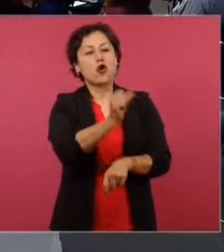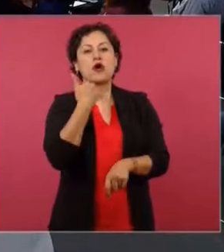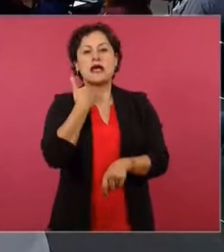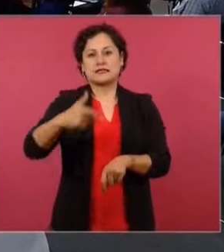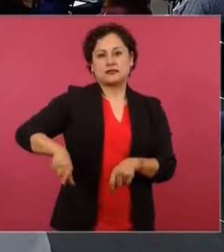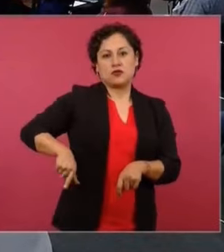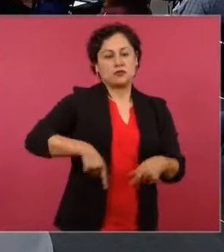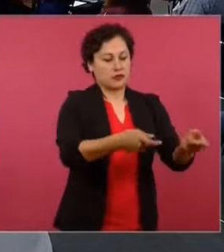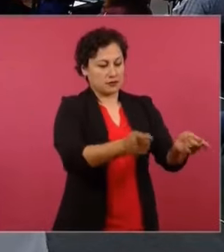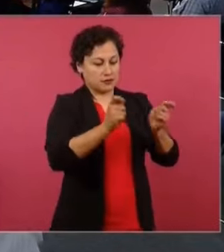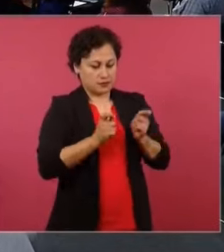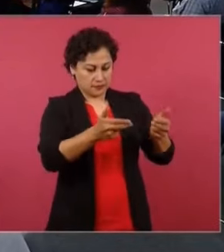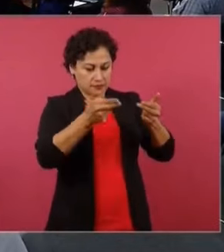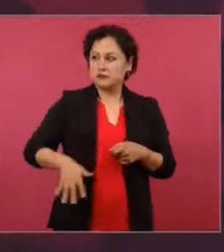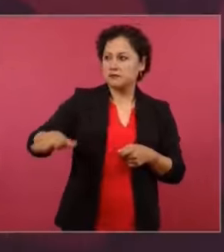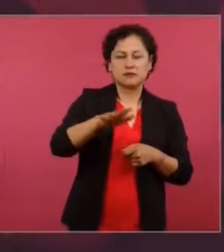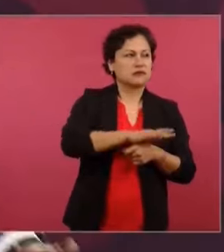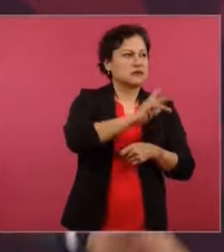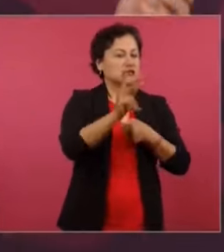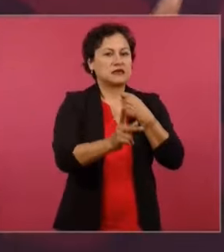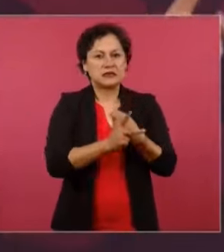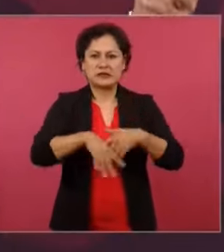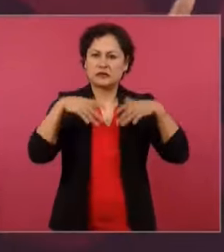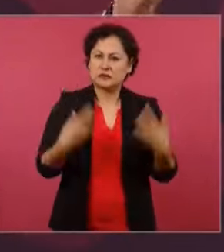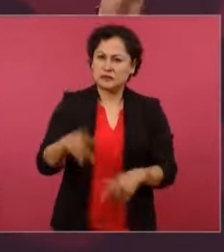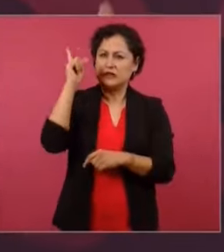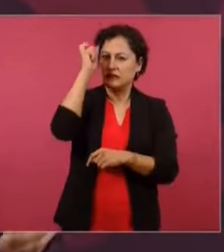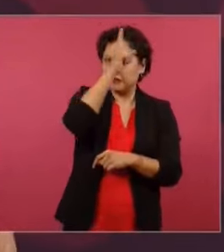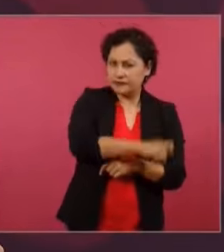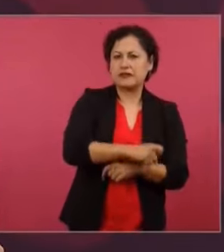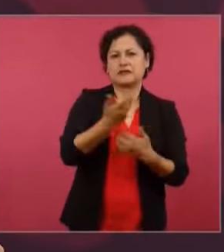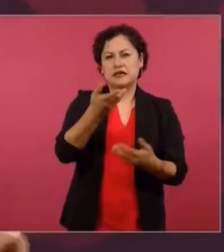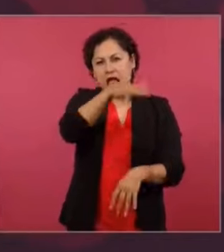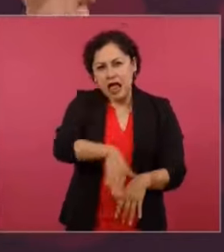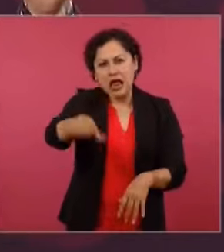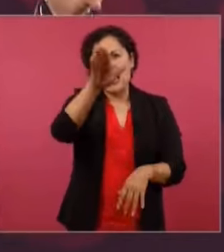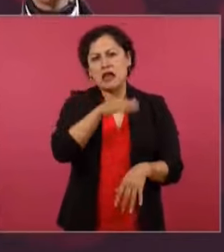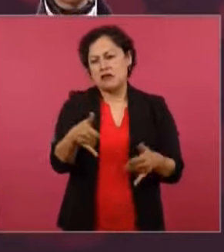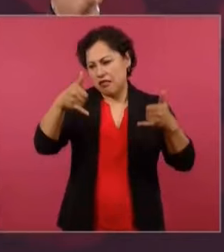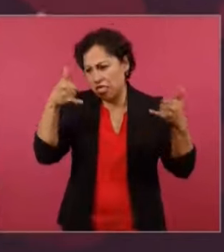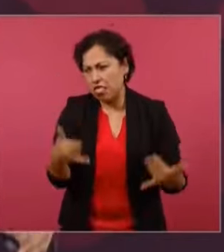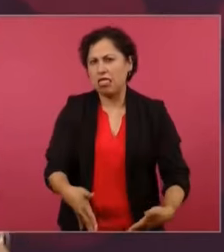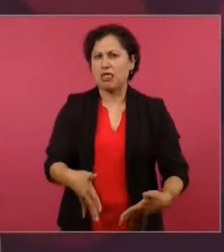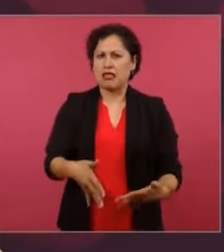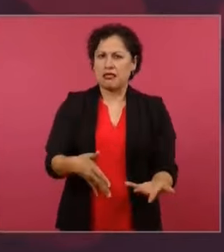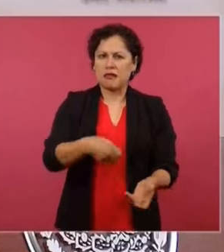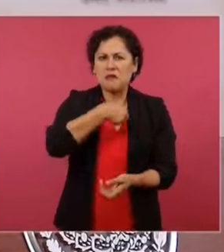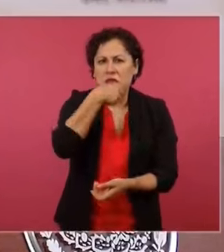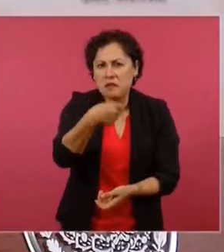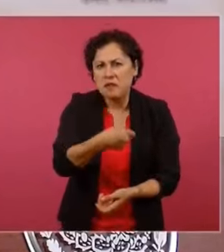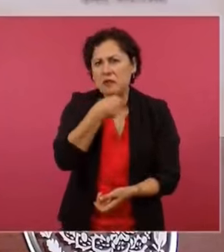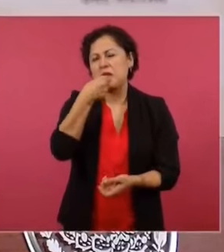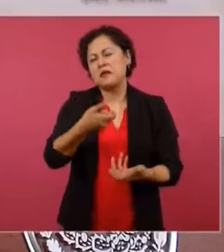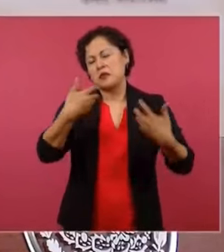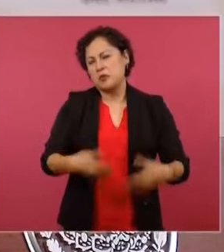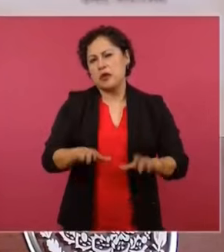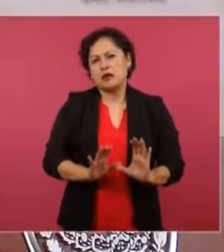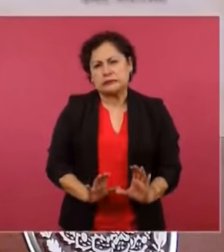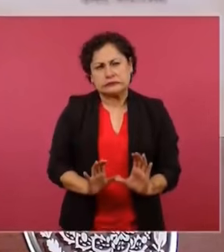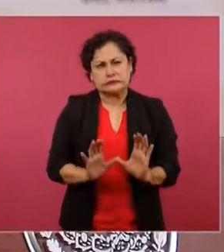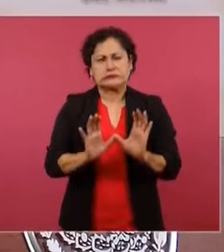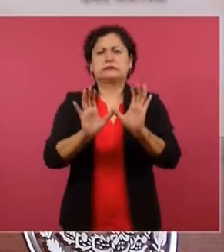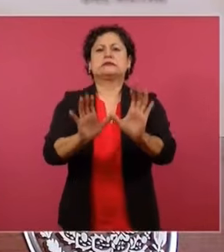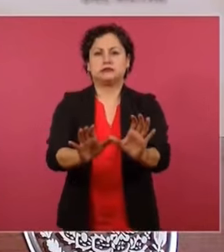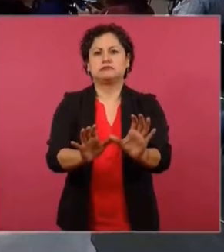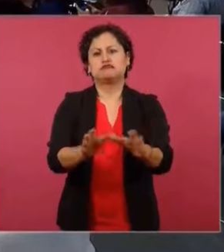echado, mañoso, ni que había que pararlo, ni que empezara a caminar? Pues ya está caminando. De todas